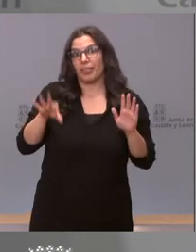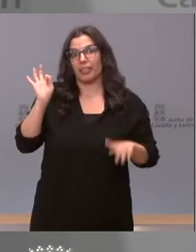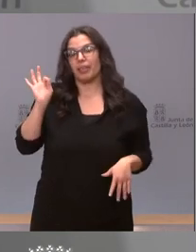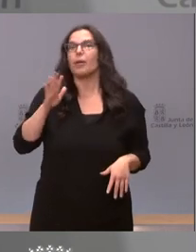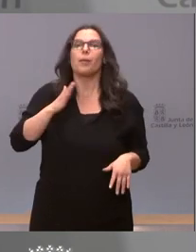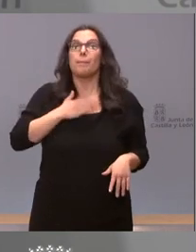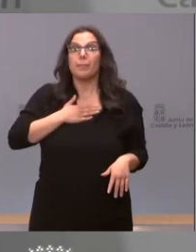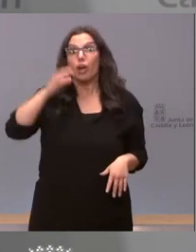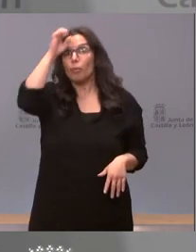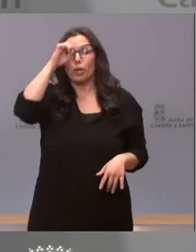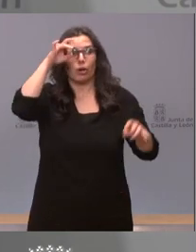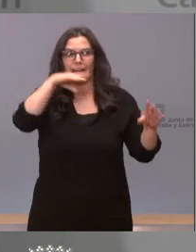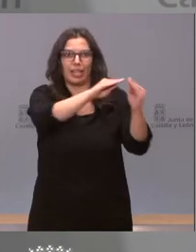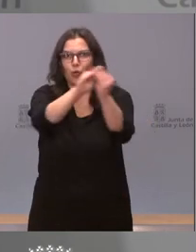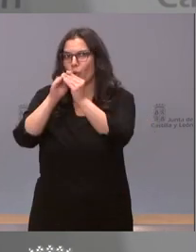opinión la del Común de los Mortales